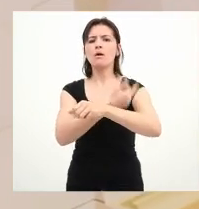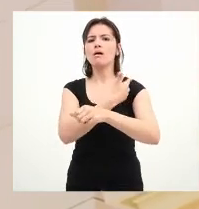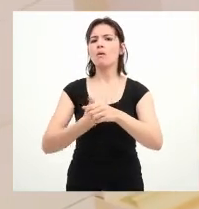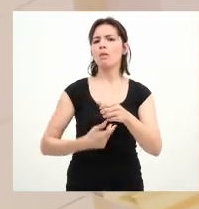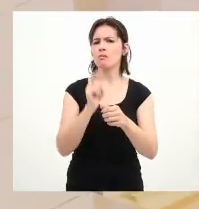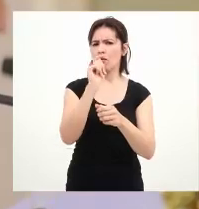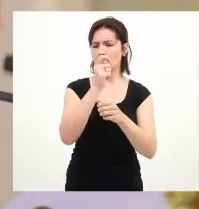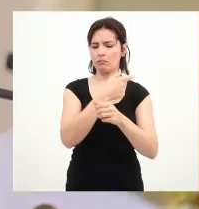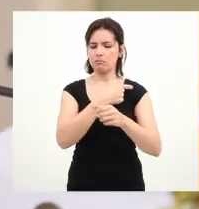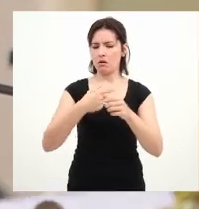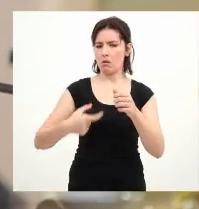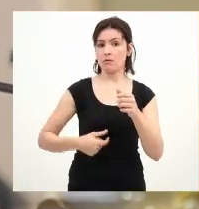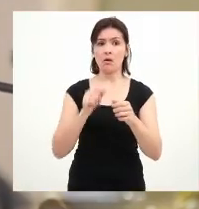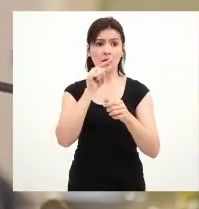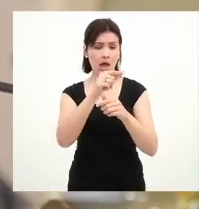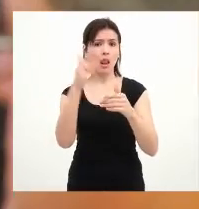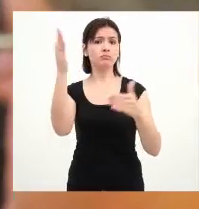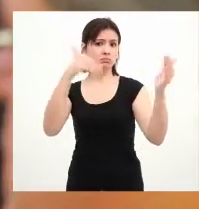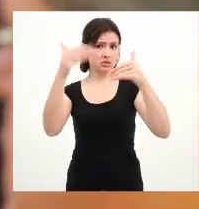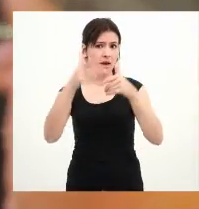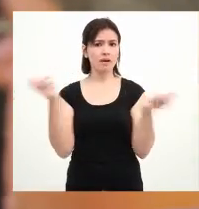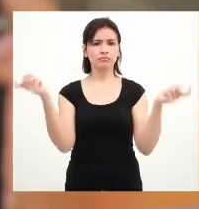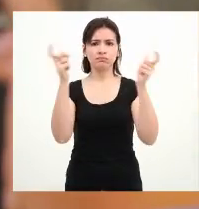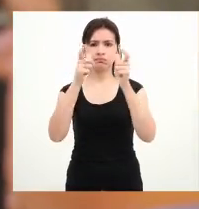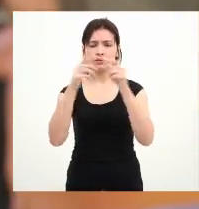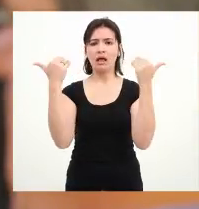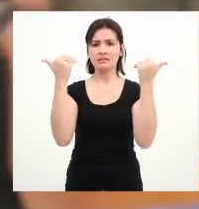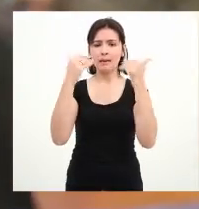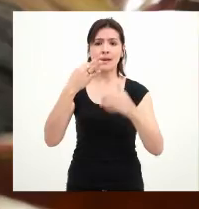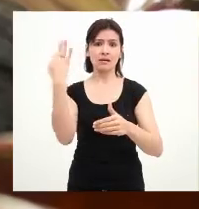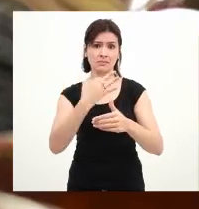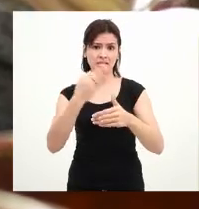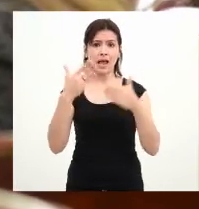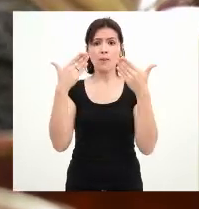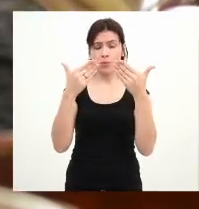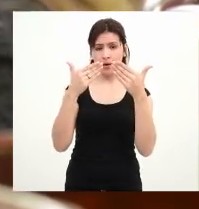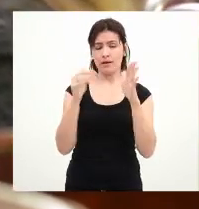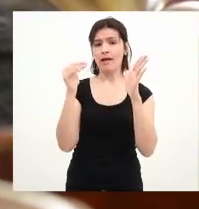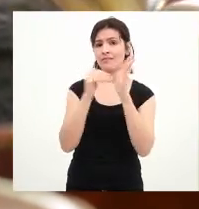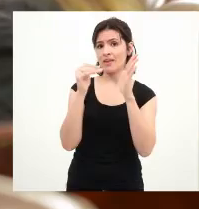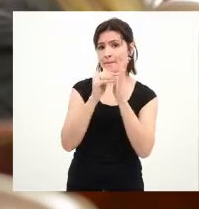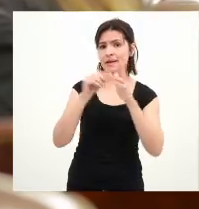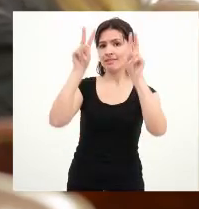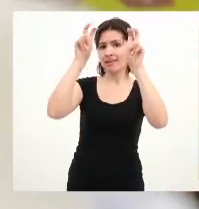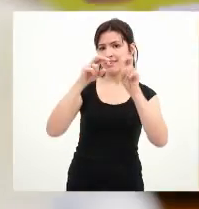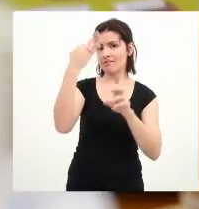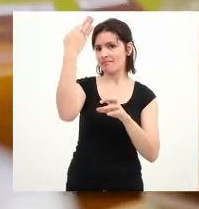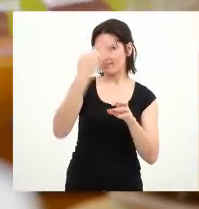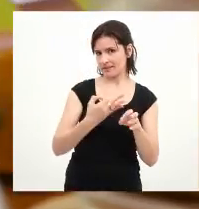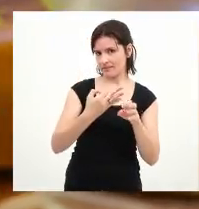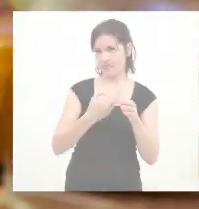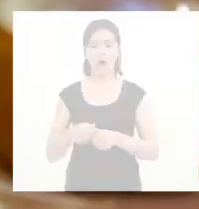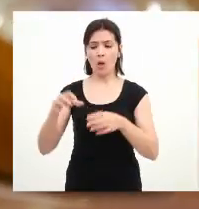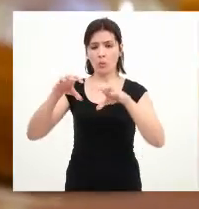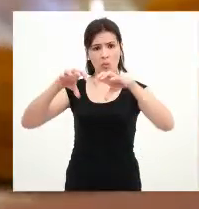acuerdo entre ambas cámaras. El Poder Ejecutivo, representado en nuestra provincia por el Gobernador, también puede convocar a sesiones extraordinarias cuando lo